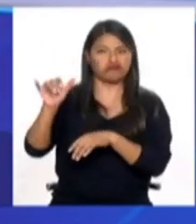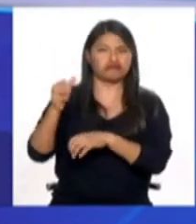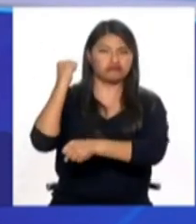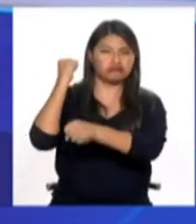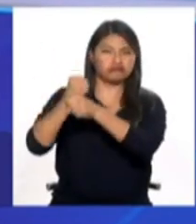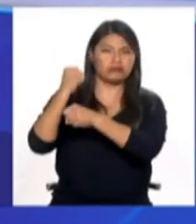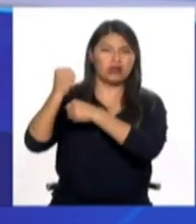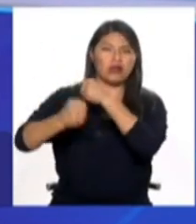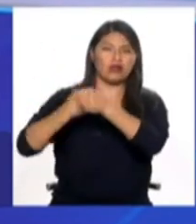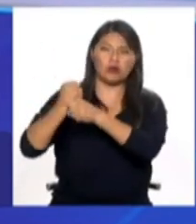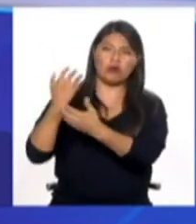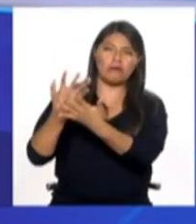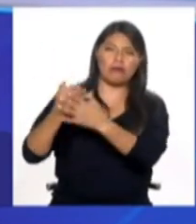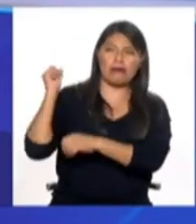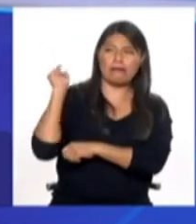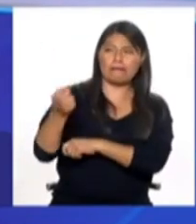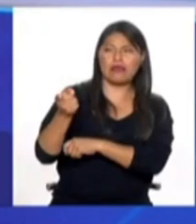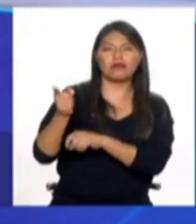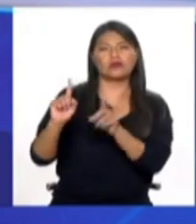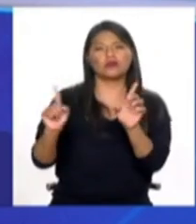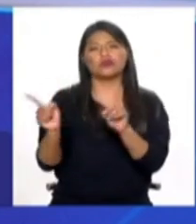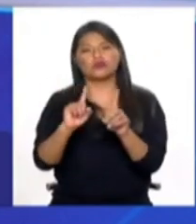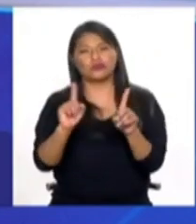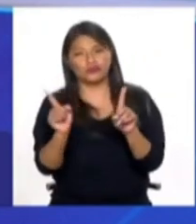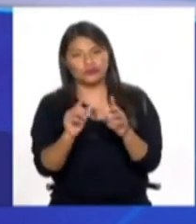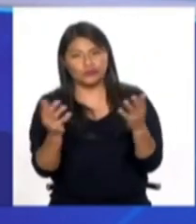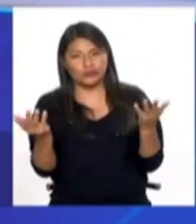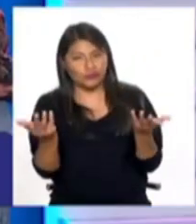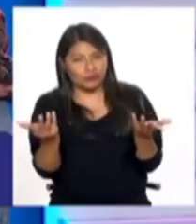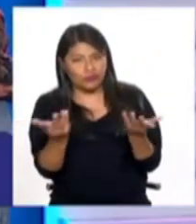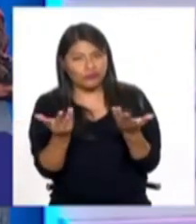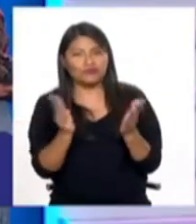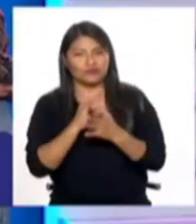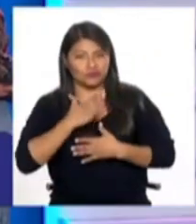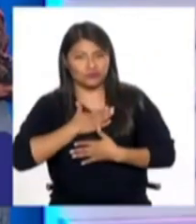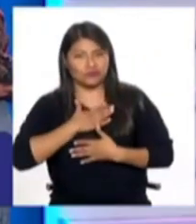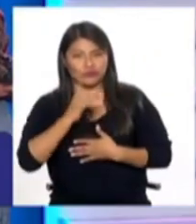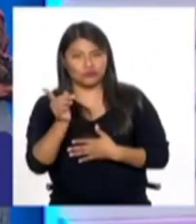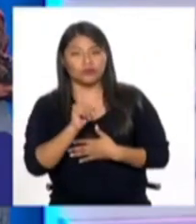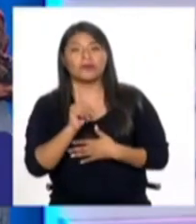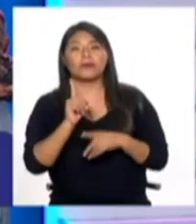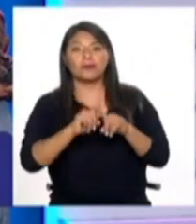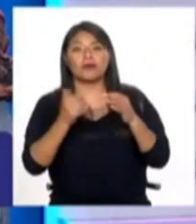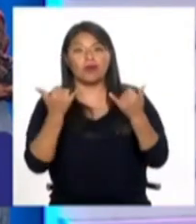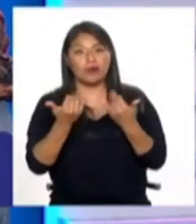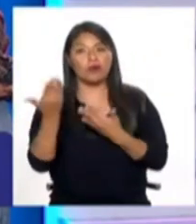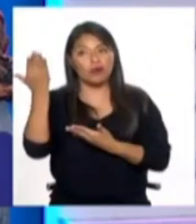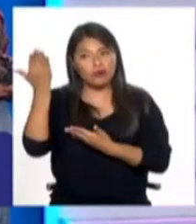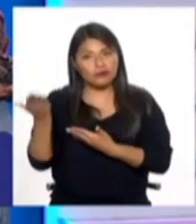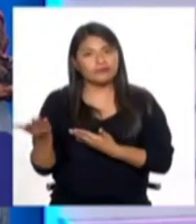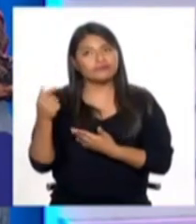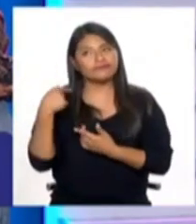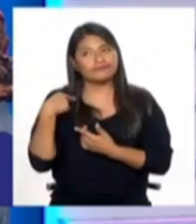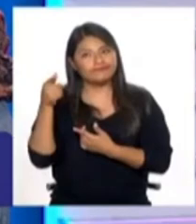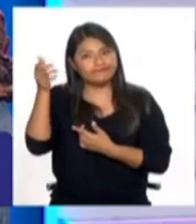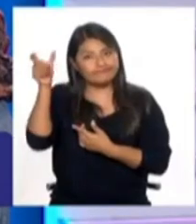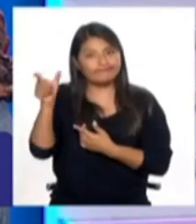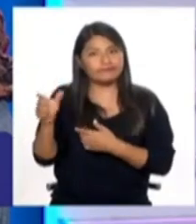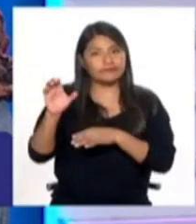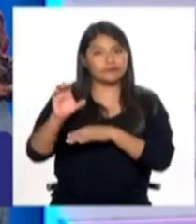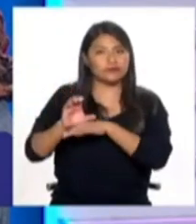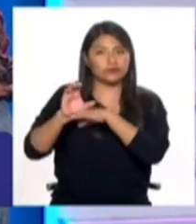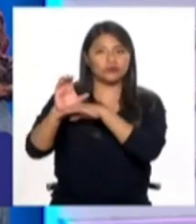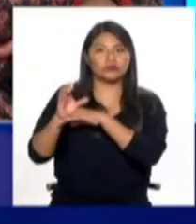físico de Universitario de Deportes. No quiero que se entienda así. Pero es una gran oportunidad, como tú dices, para que en este caso este club